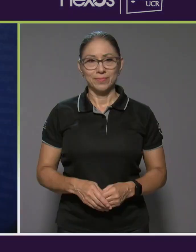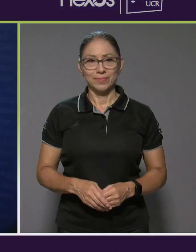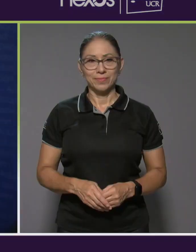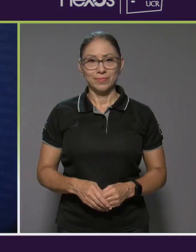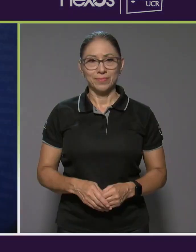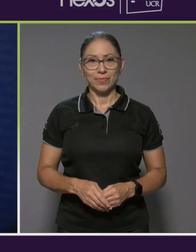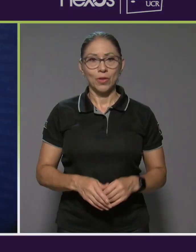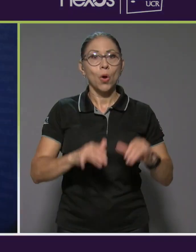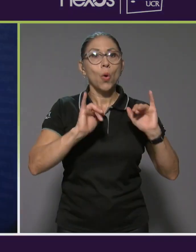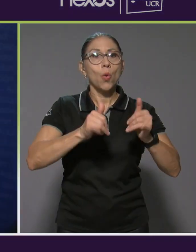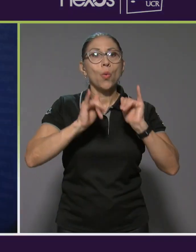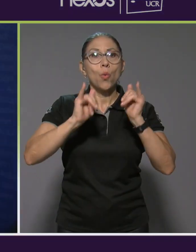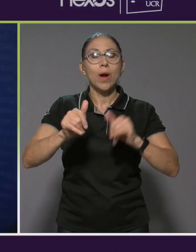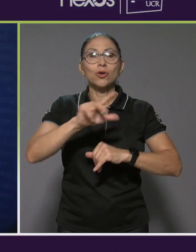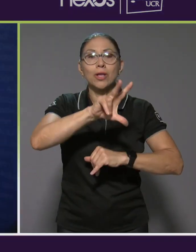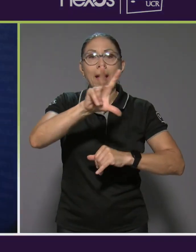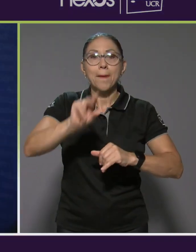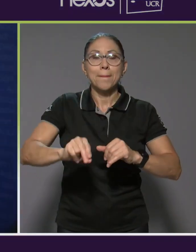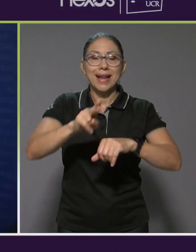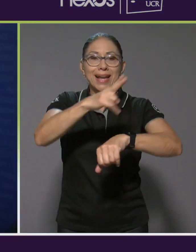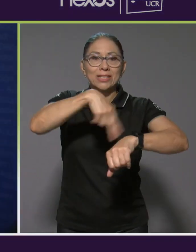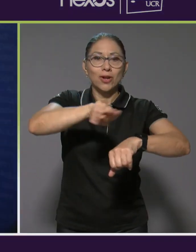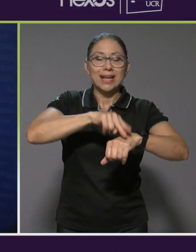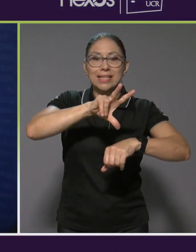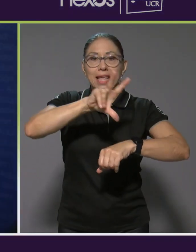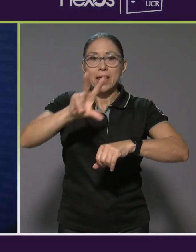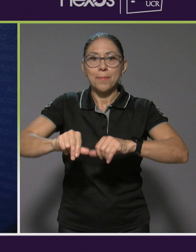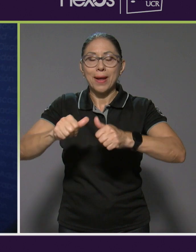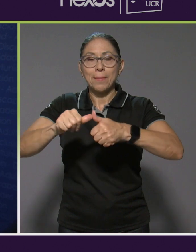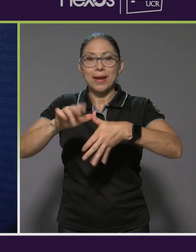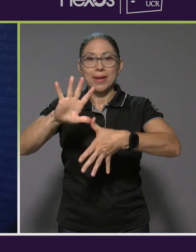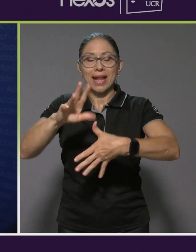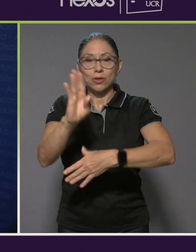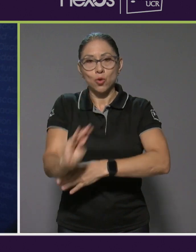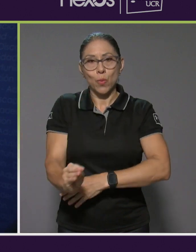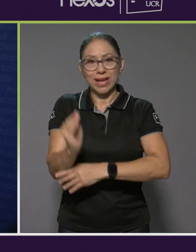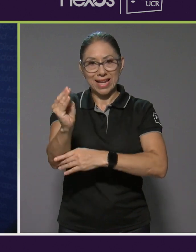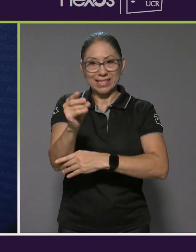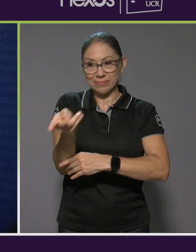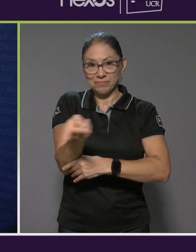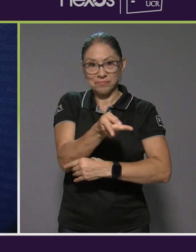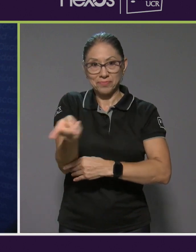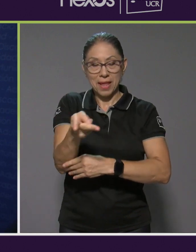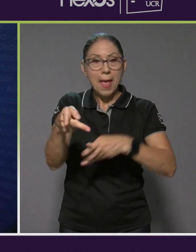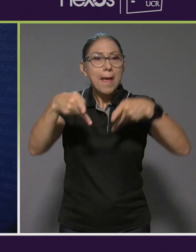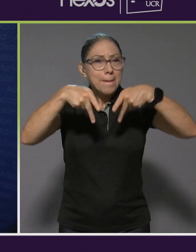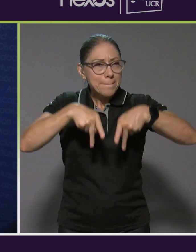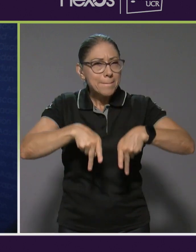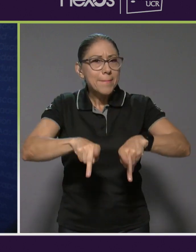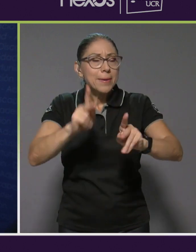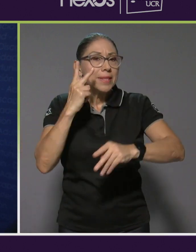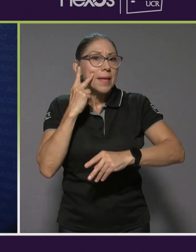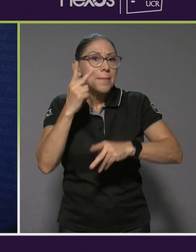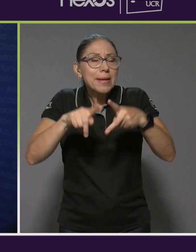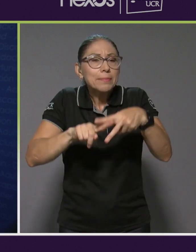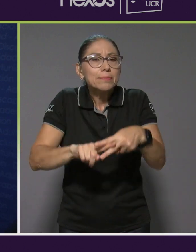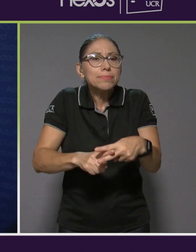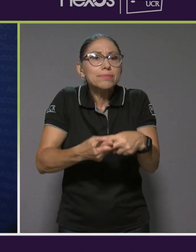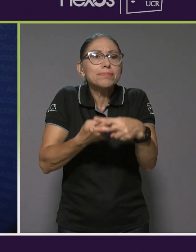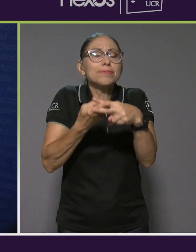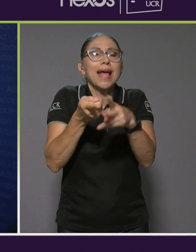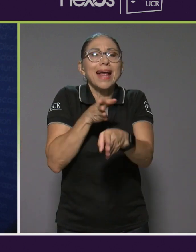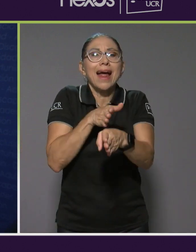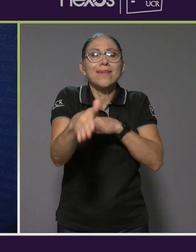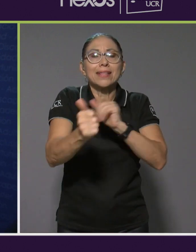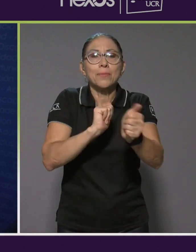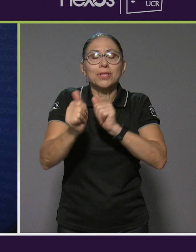Los juegos paranacionales y los juegos para Panamericanos Juveniles nos permiten ver el nacimiento de carreras deportivas de personas con